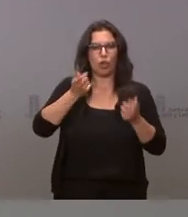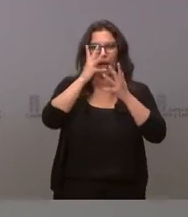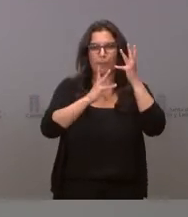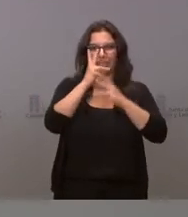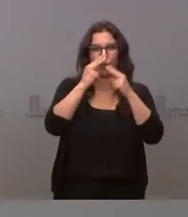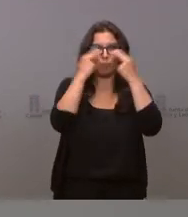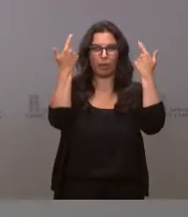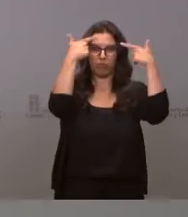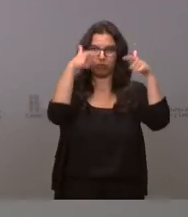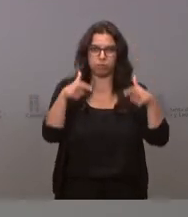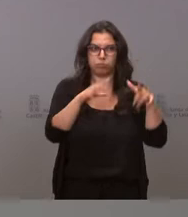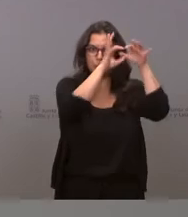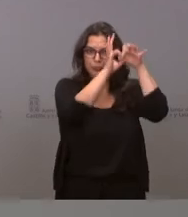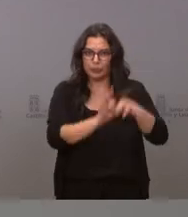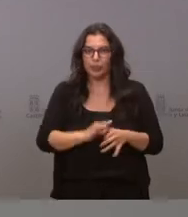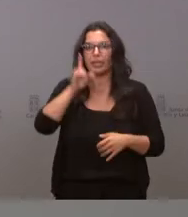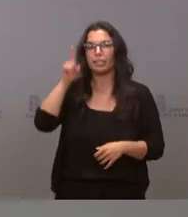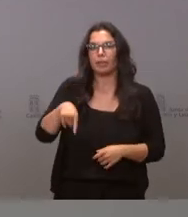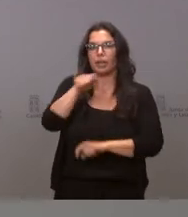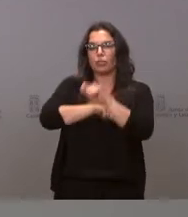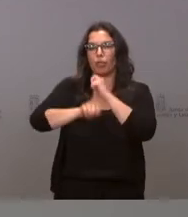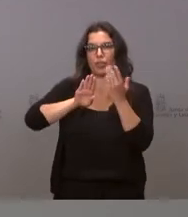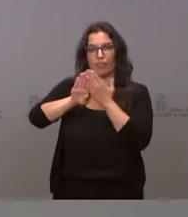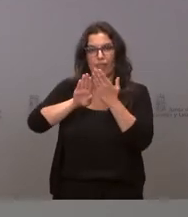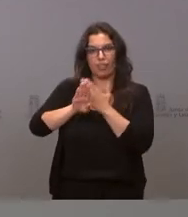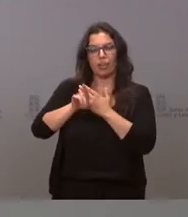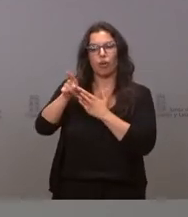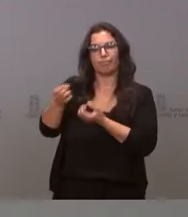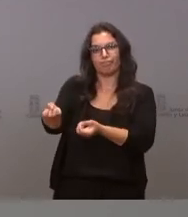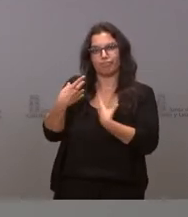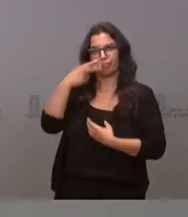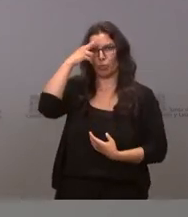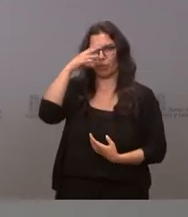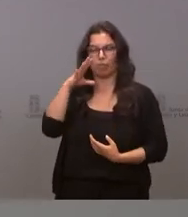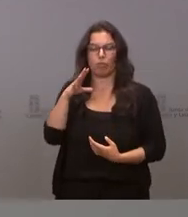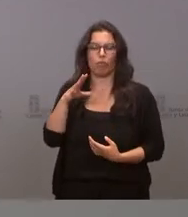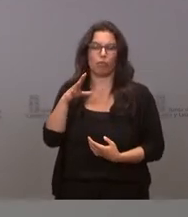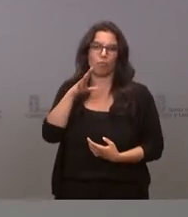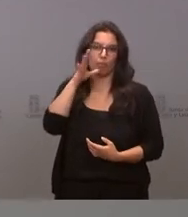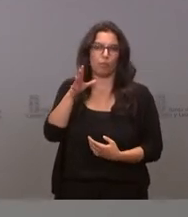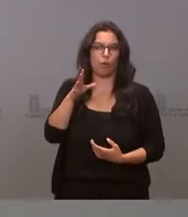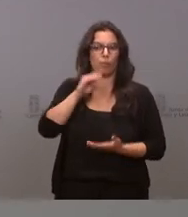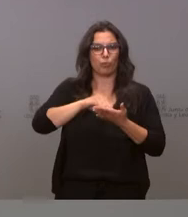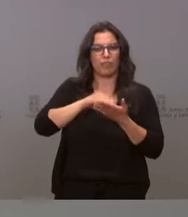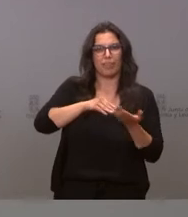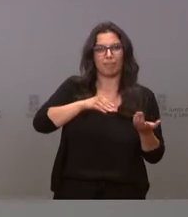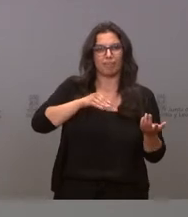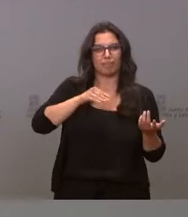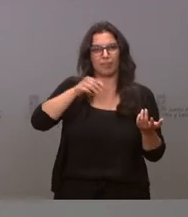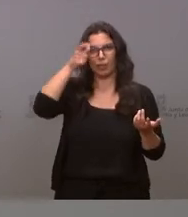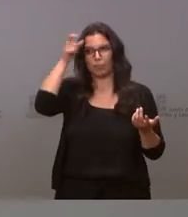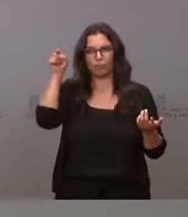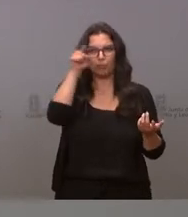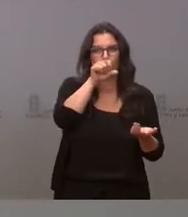en esta materia y las asociaciones de vecinos, como decía, que nos transmiten esa preocupación que les genera en muchos municipios de Castilla y León la